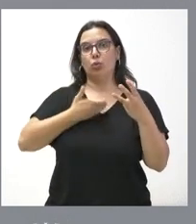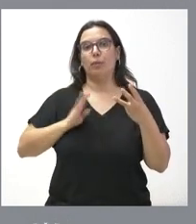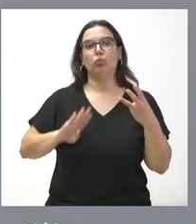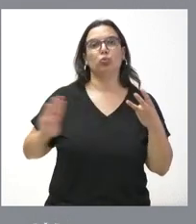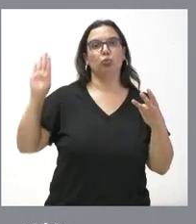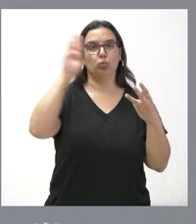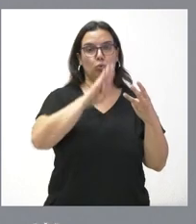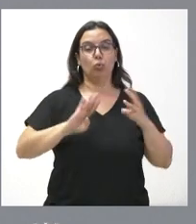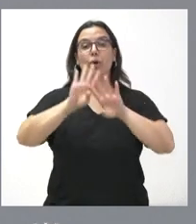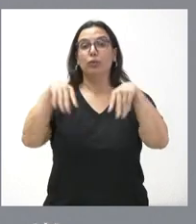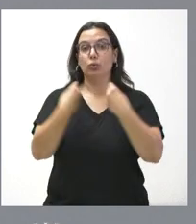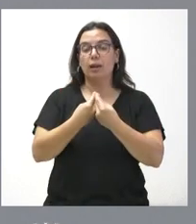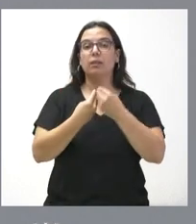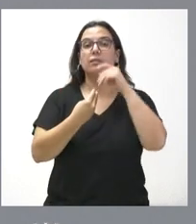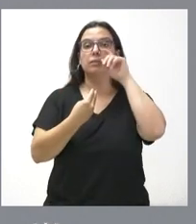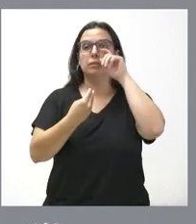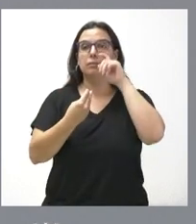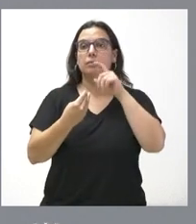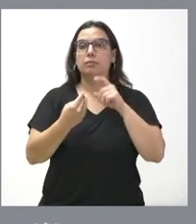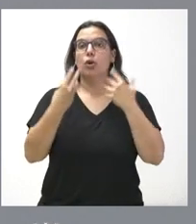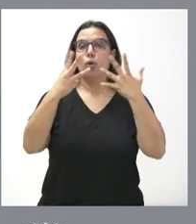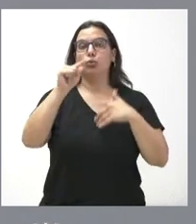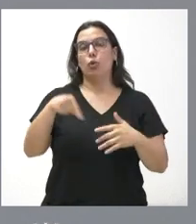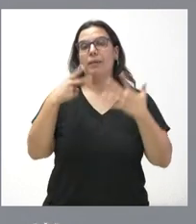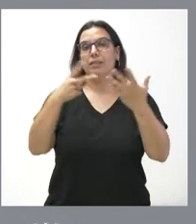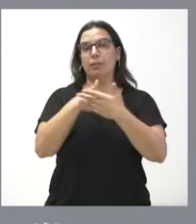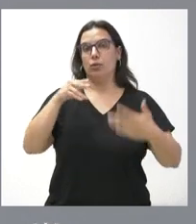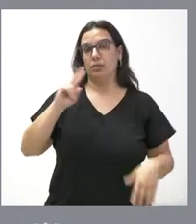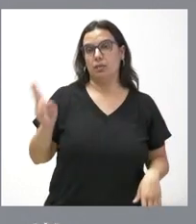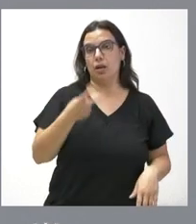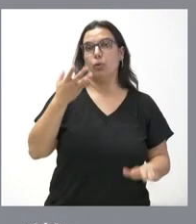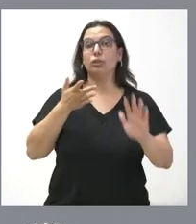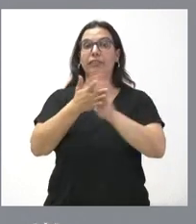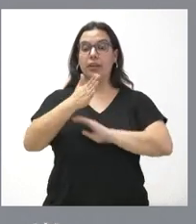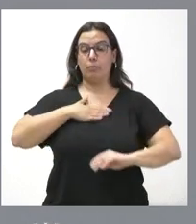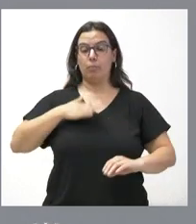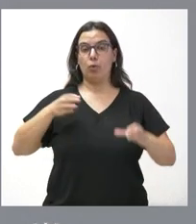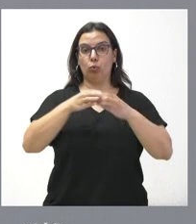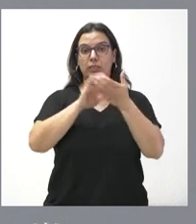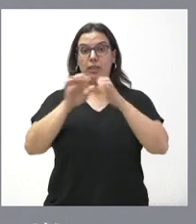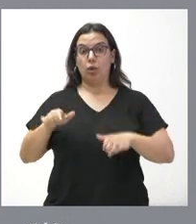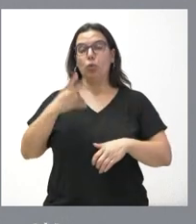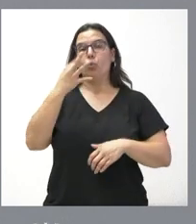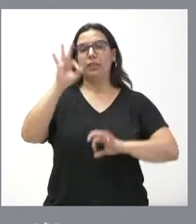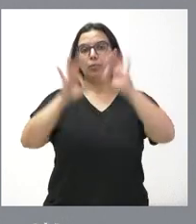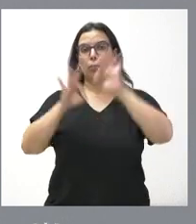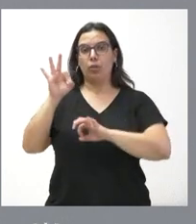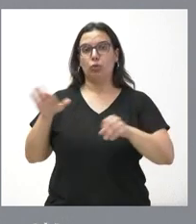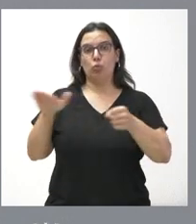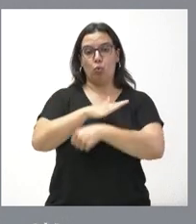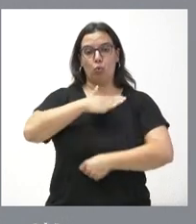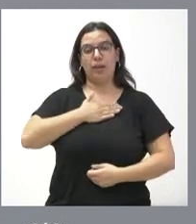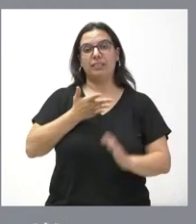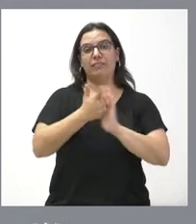Como les digo, la inversión total alcanza 8,7 millones de euros, lo que pondrá la Junta de Castilla y León este 40%, que representa